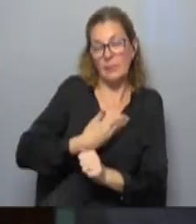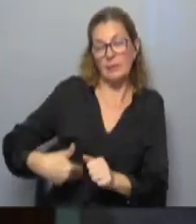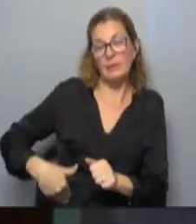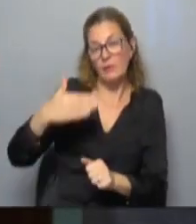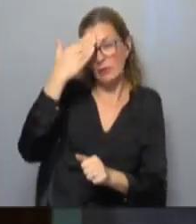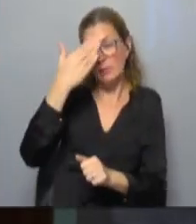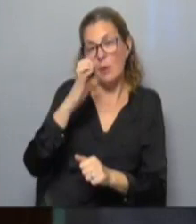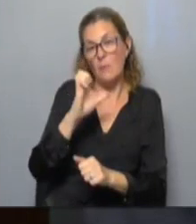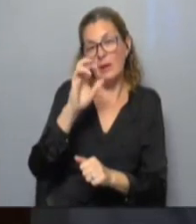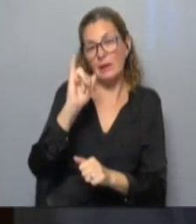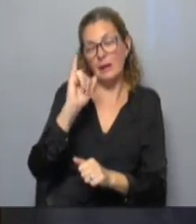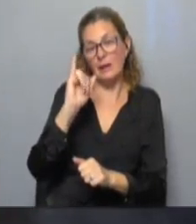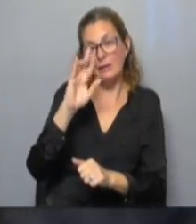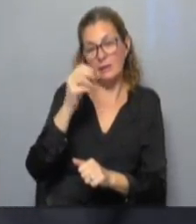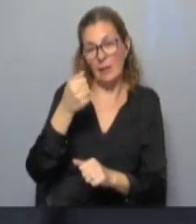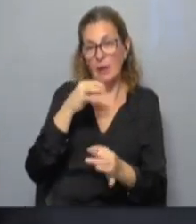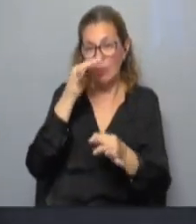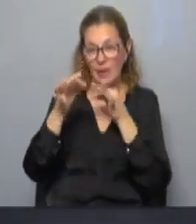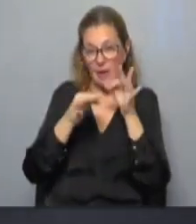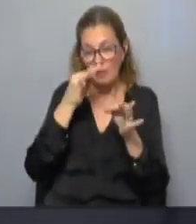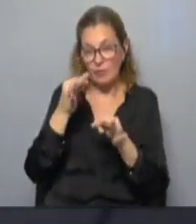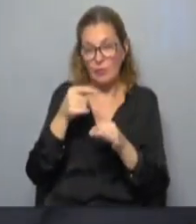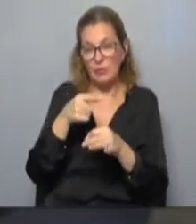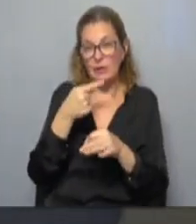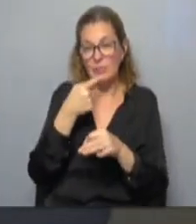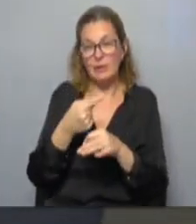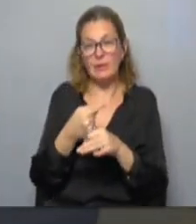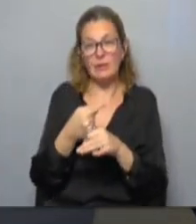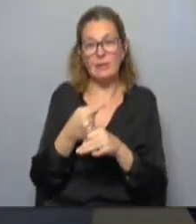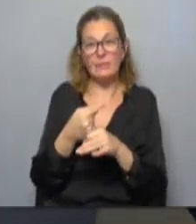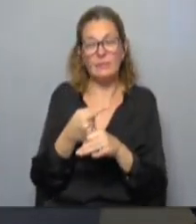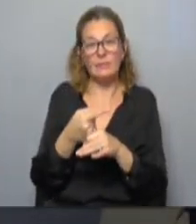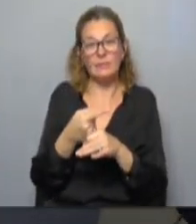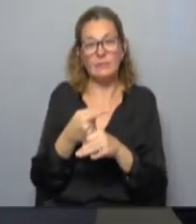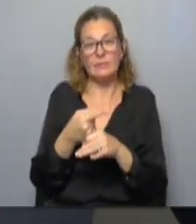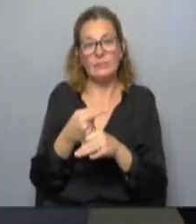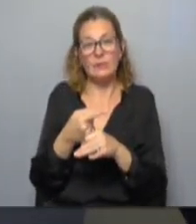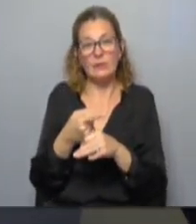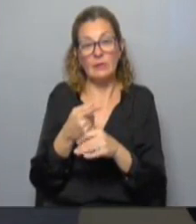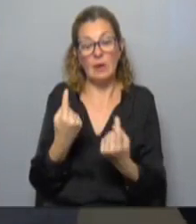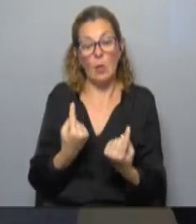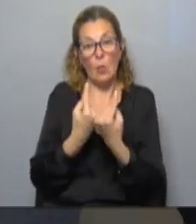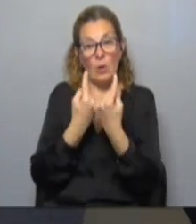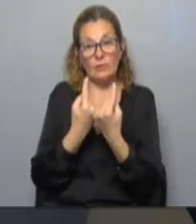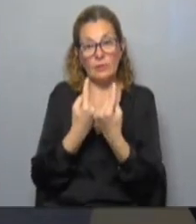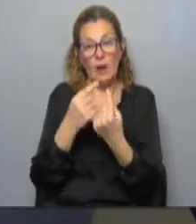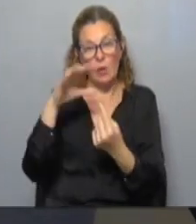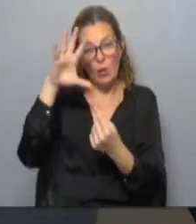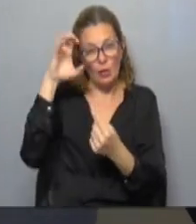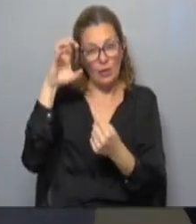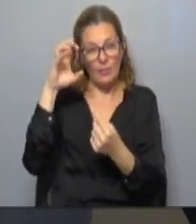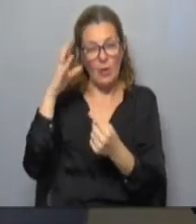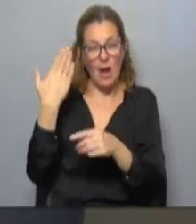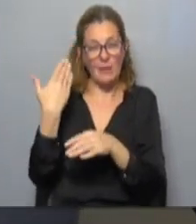Frente Amplio, que va a hacer sus declaraciones a propósito de lo que fue entonces este encuentro. Recordemos que había